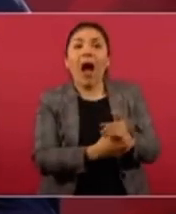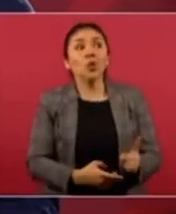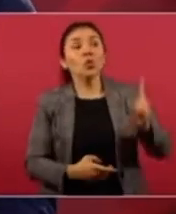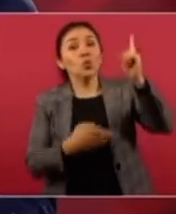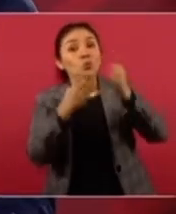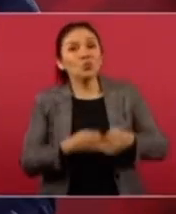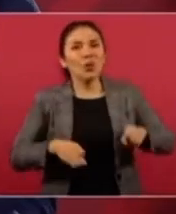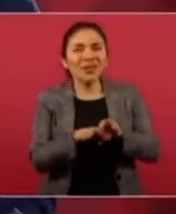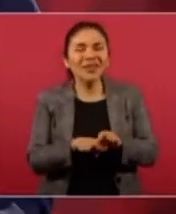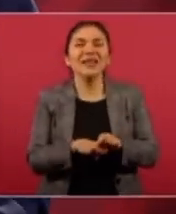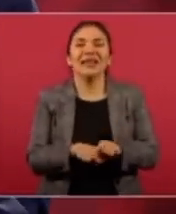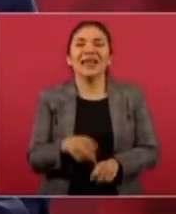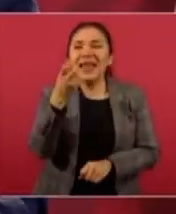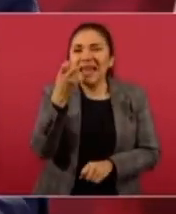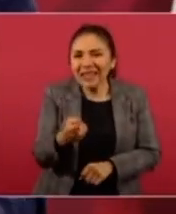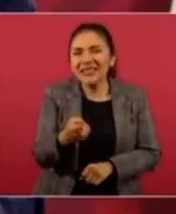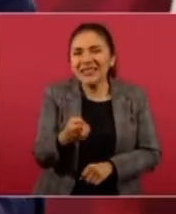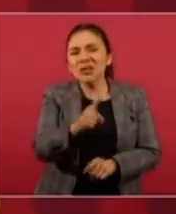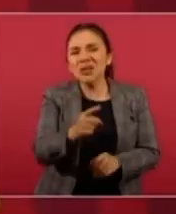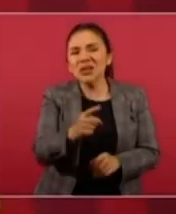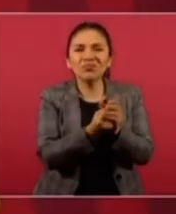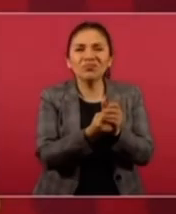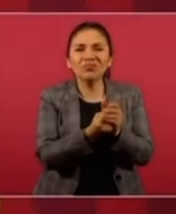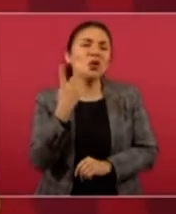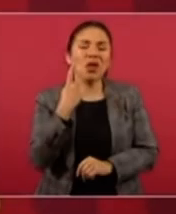Eso es parte de la política neoliberal.